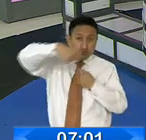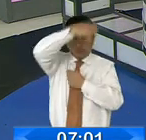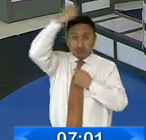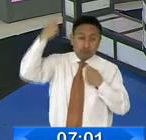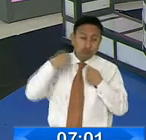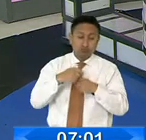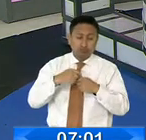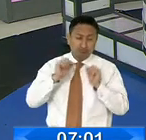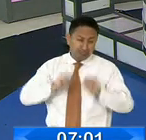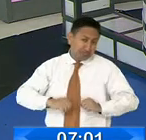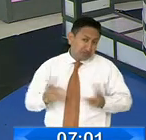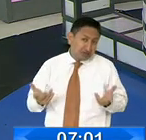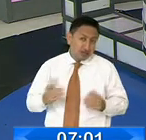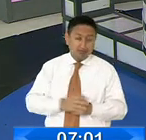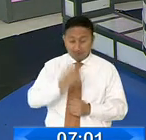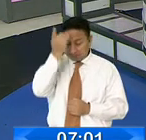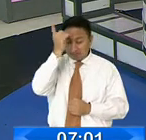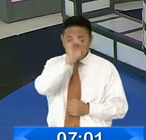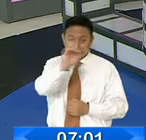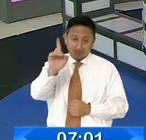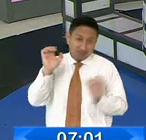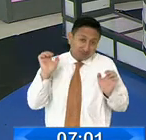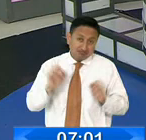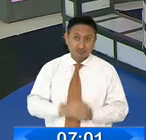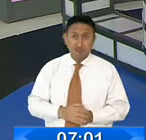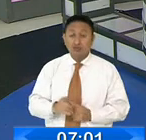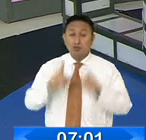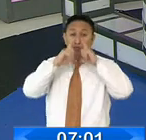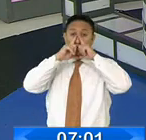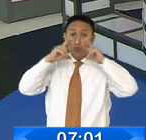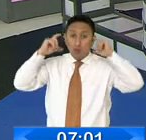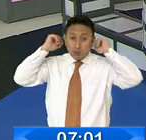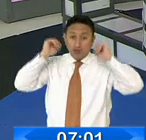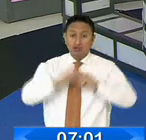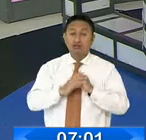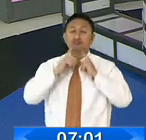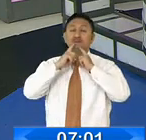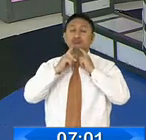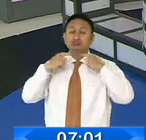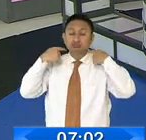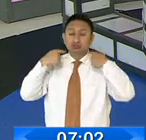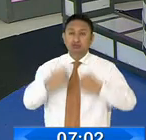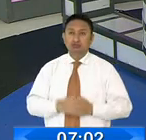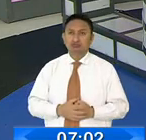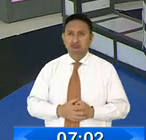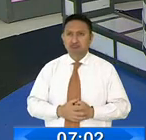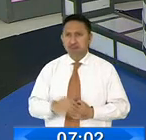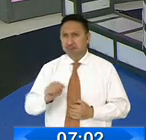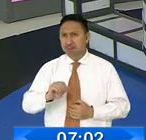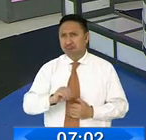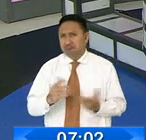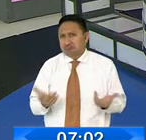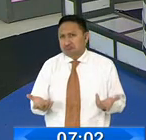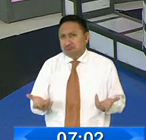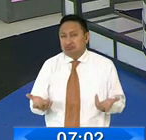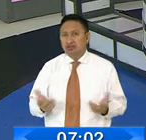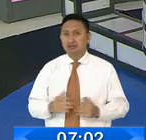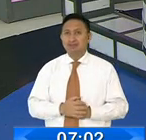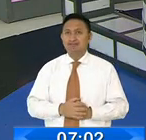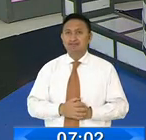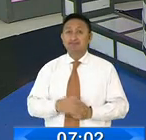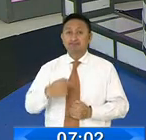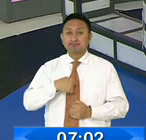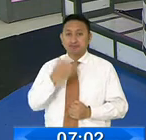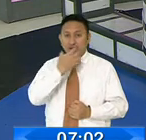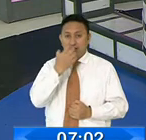eso es básico también, hay que cuidarse siempre. mascarilla, bufandita en la garganta, como para que uno esté